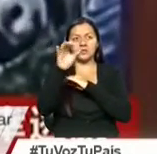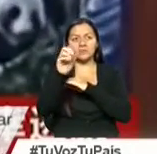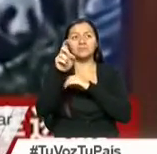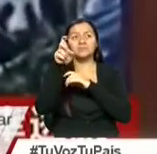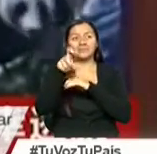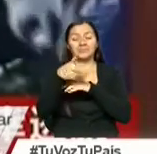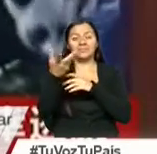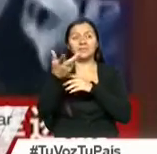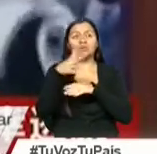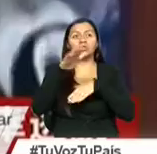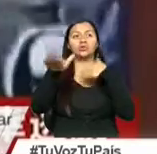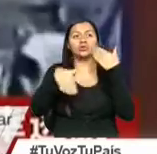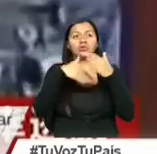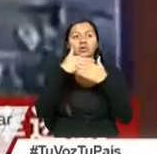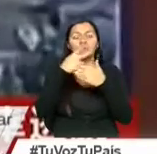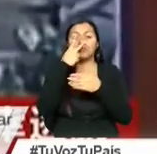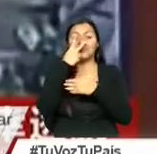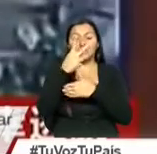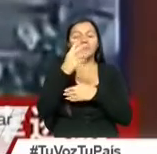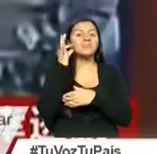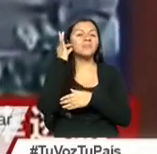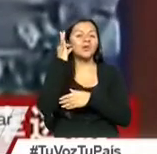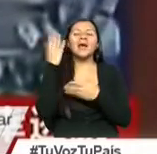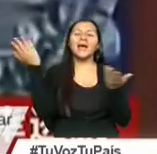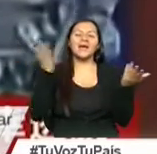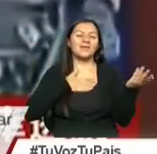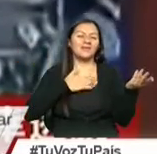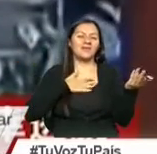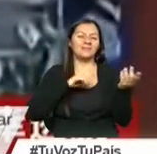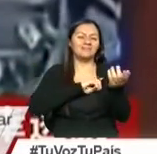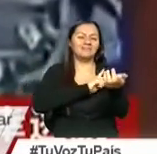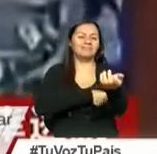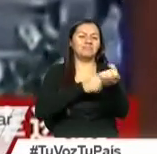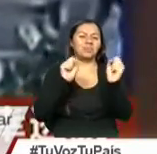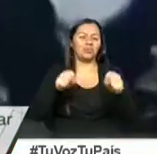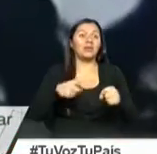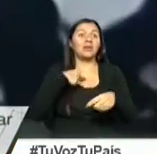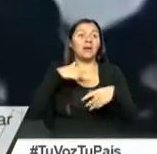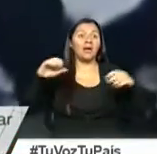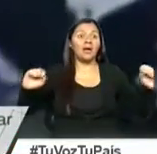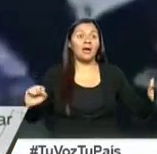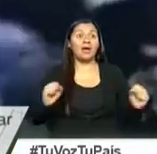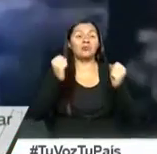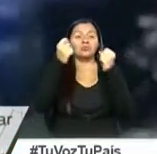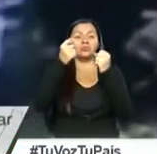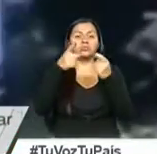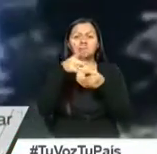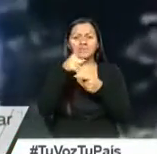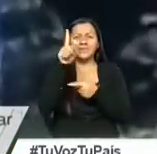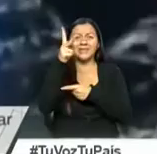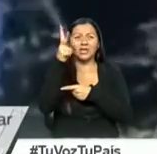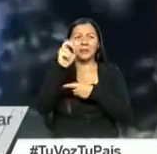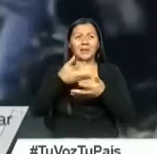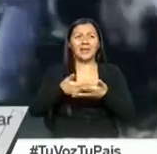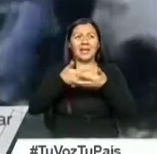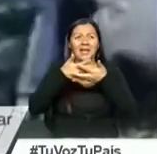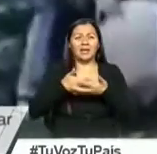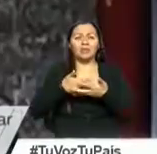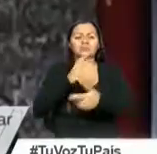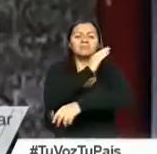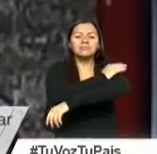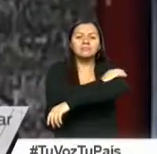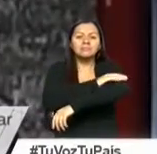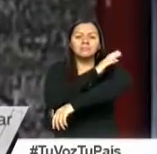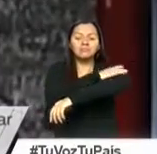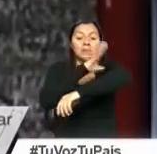medios locales lo hizo para impresionar a la chica con la que estaba. El joven se dio un buen susto cuando el animal de 120 kilos reaccionó a sus caricias